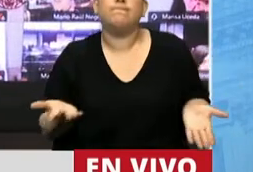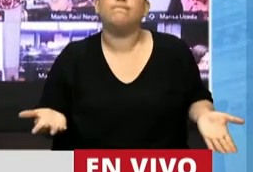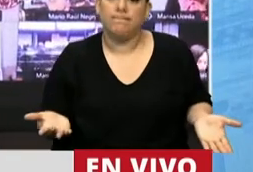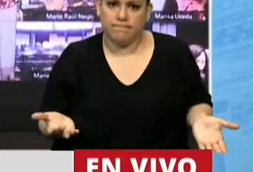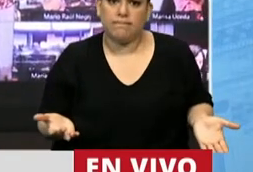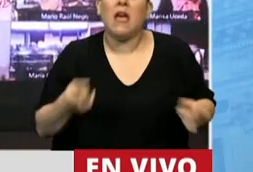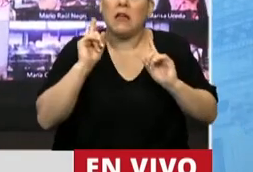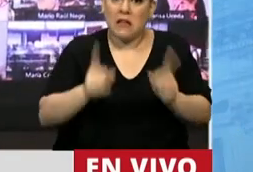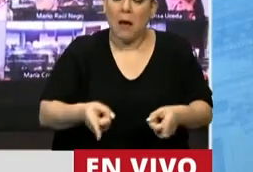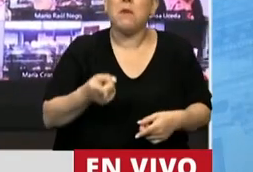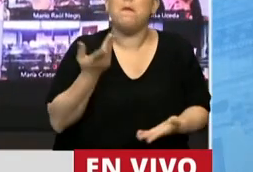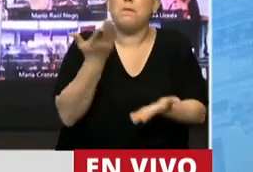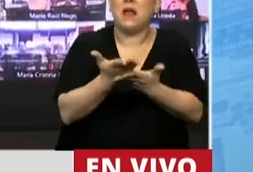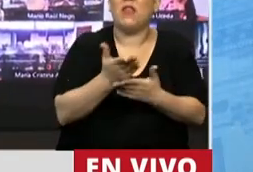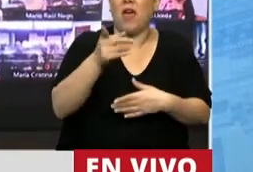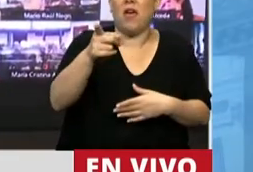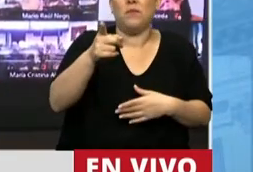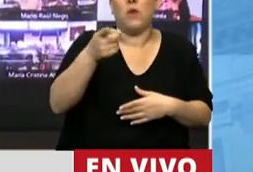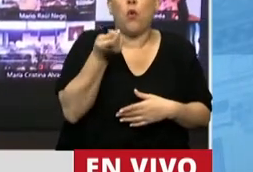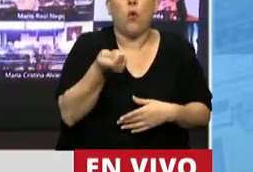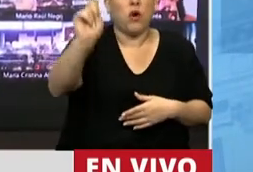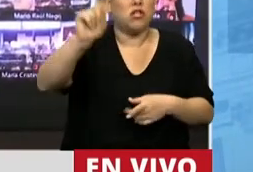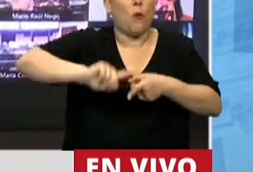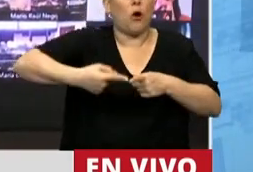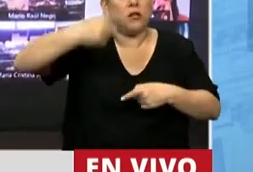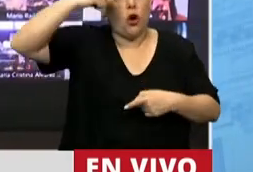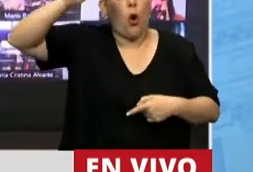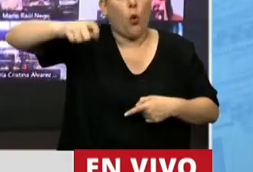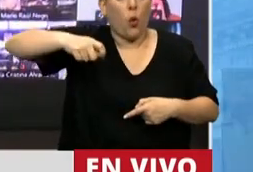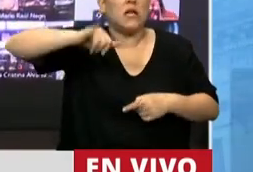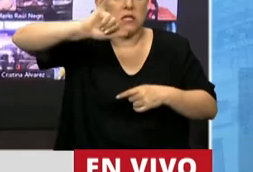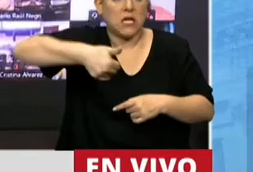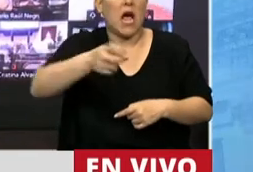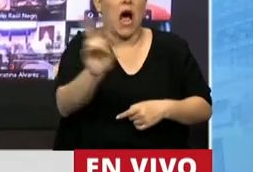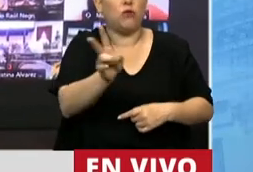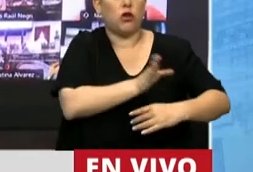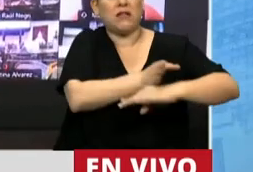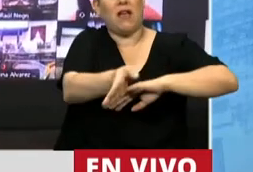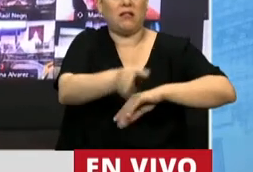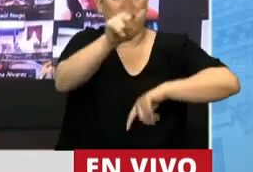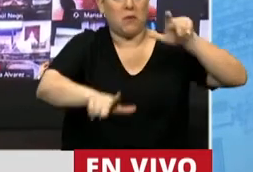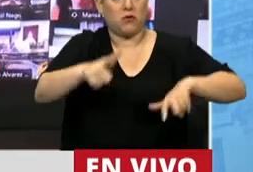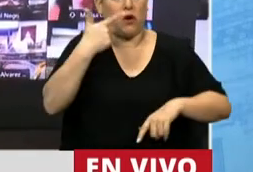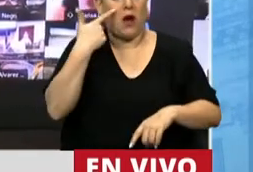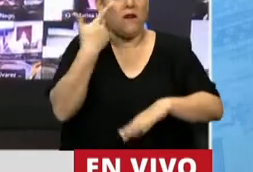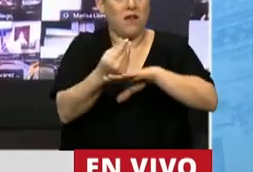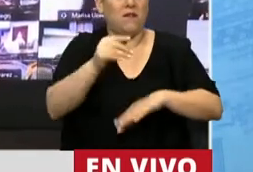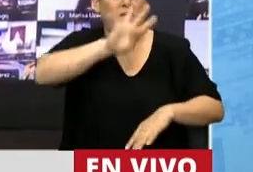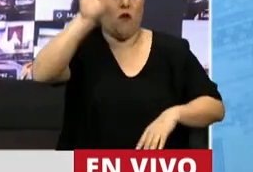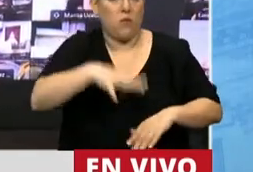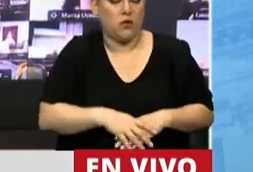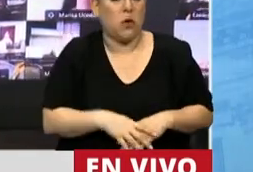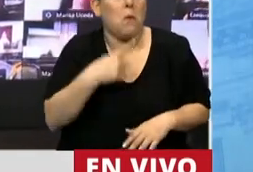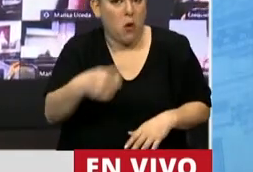al juez que garantizó el ingreso a los formoseños. Me pregunto si van a pedir el juicio político a los integrantes de la Cámara.